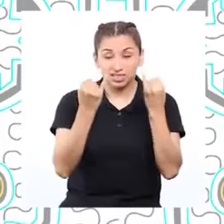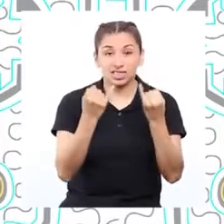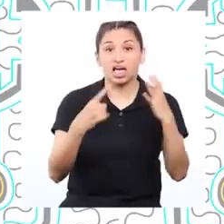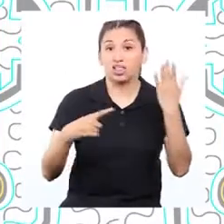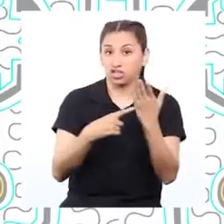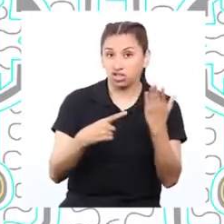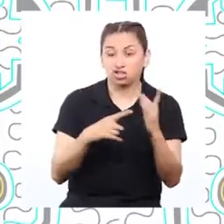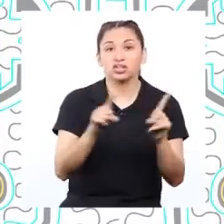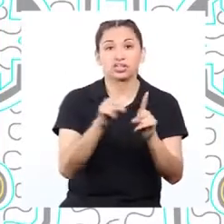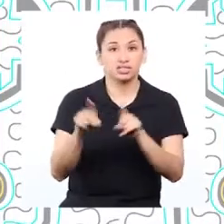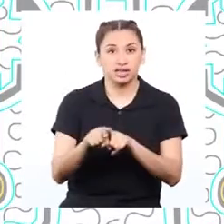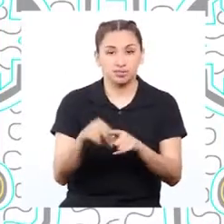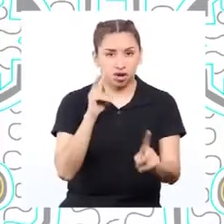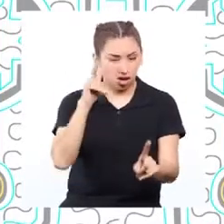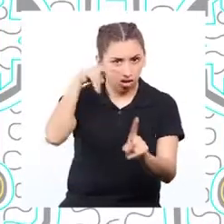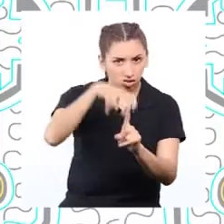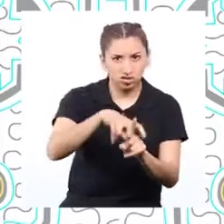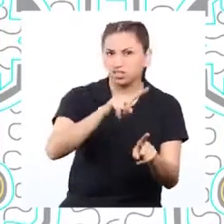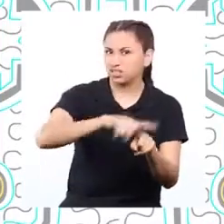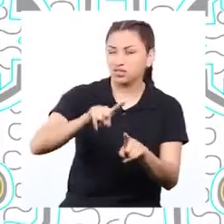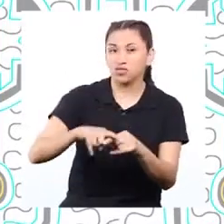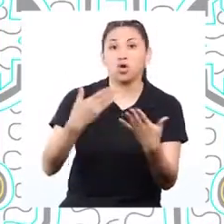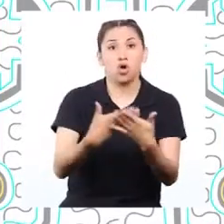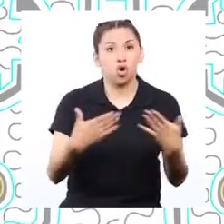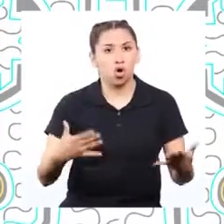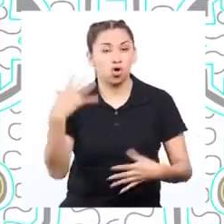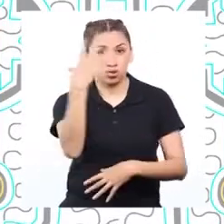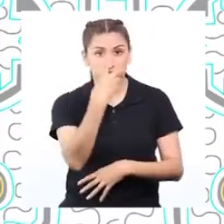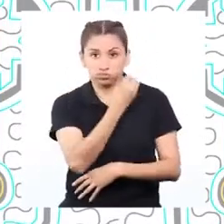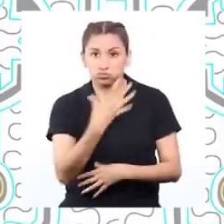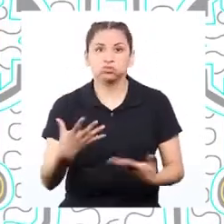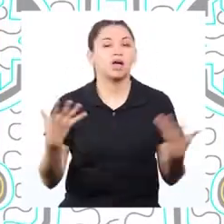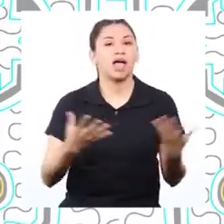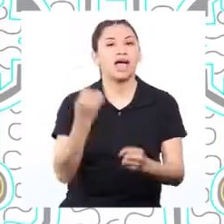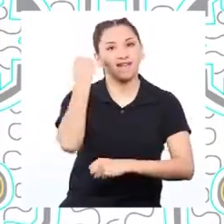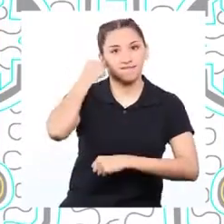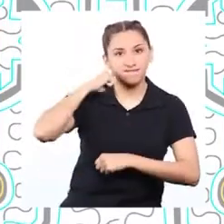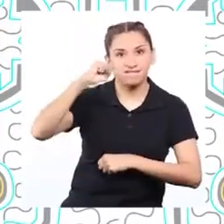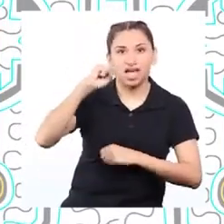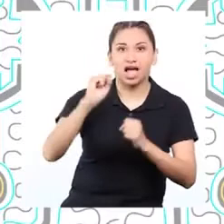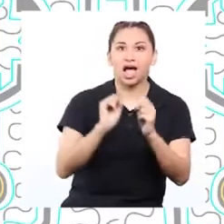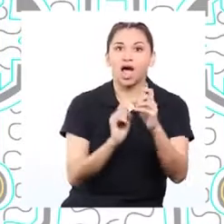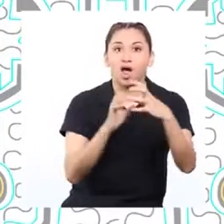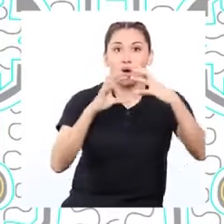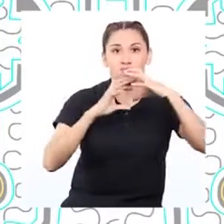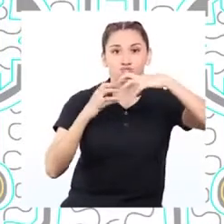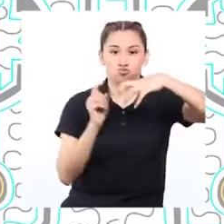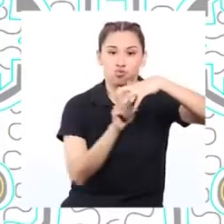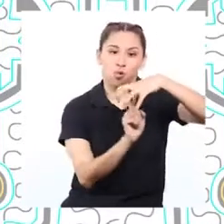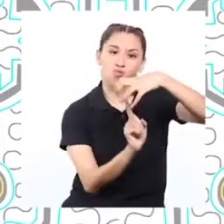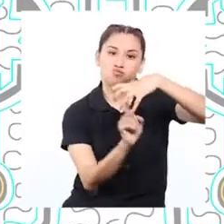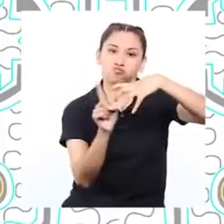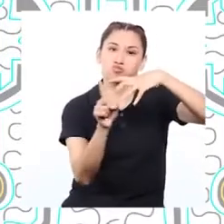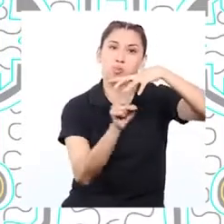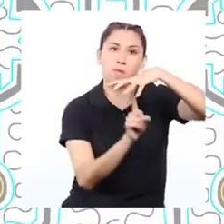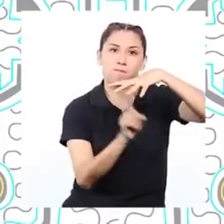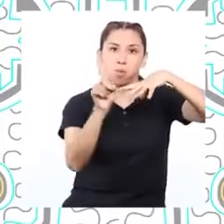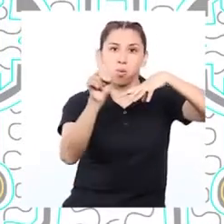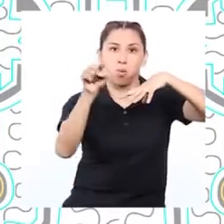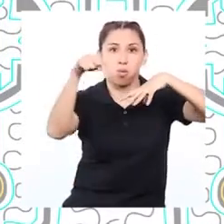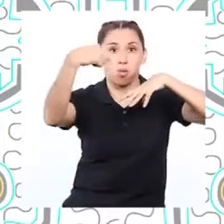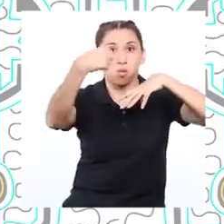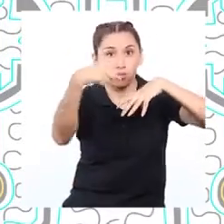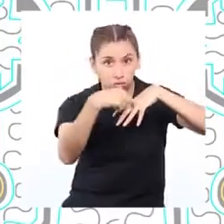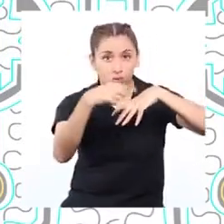tecnología y ha encontrado la manera de hacer cosas tan maravillosas como viajar al espacio exterior, también podremos